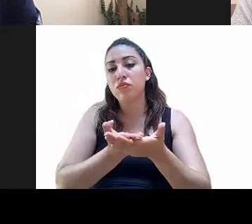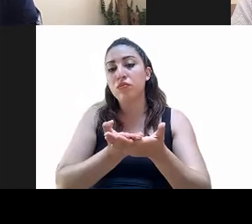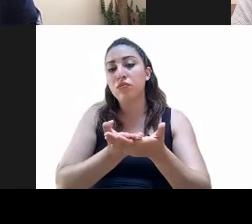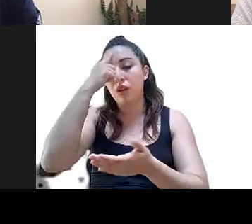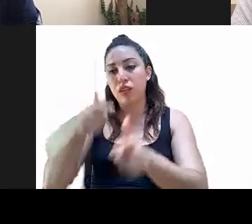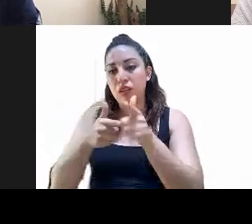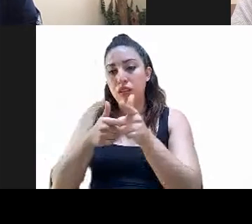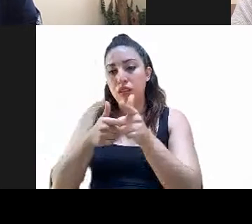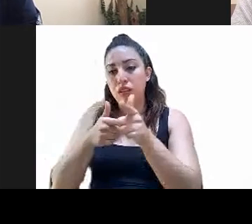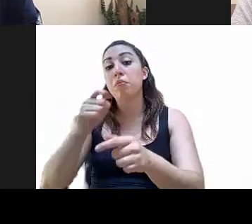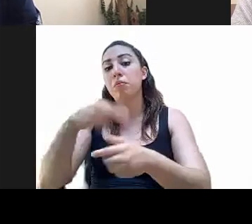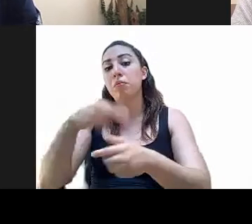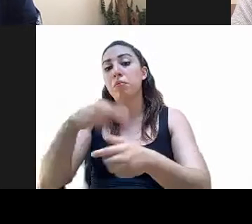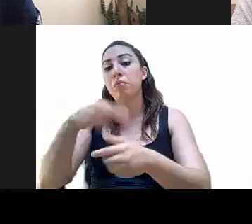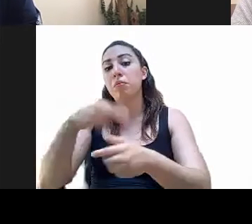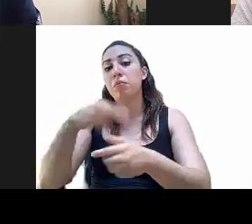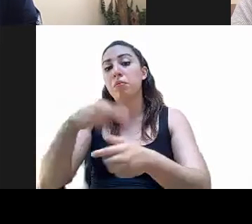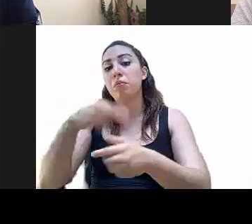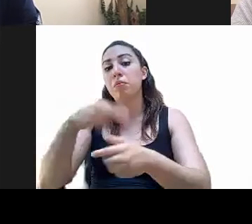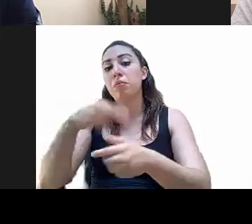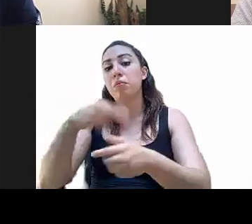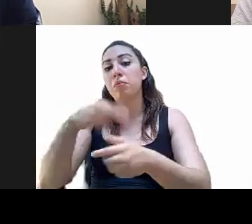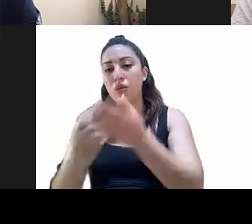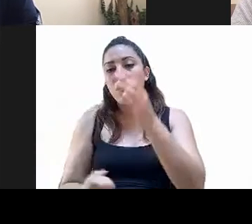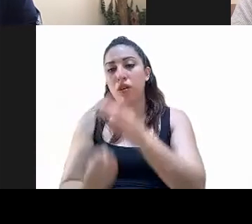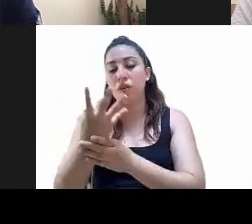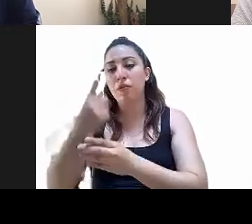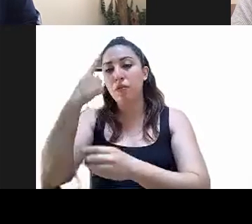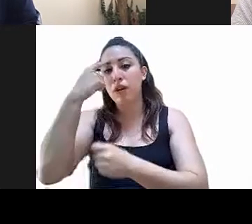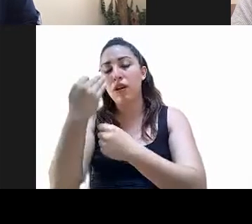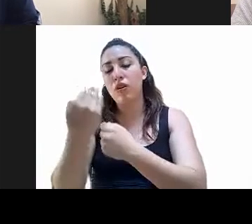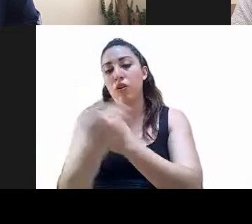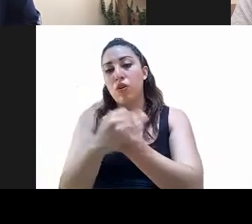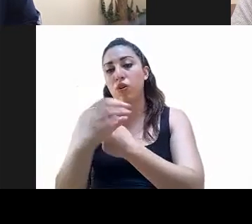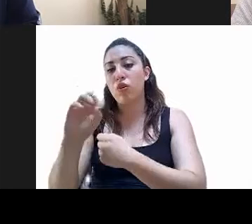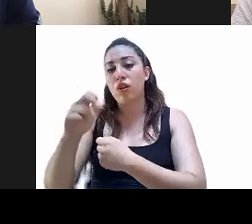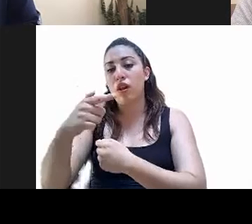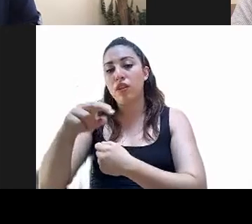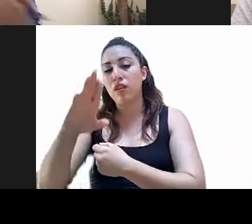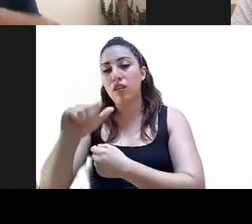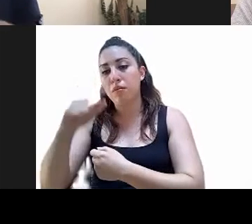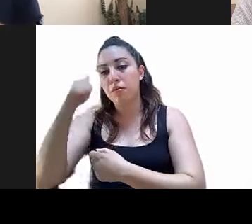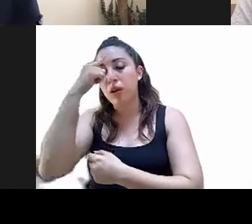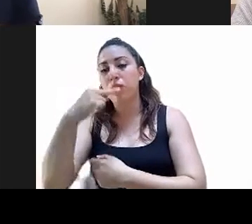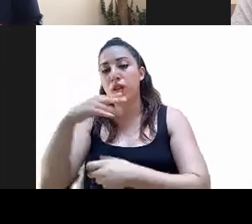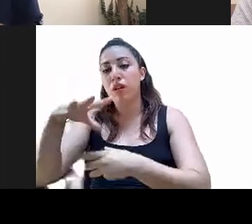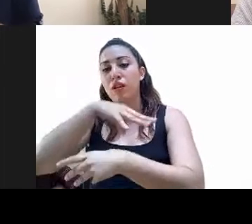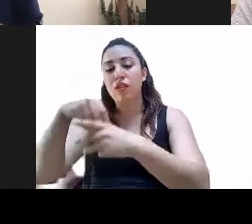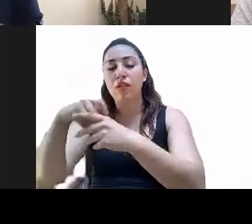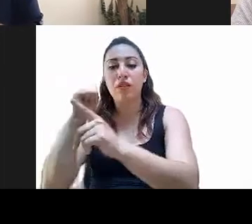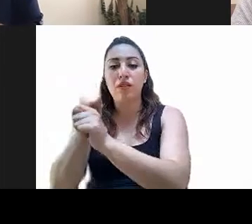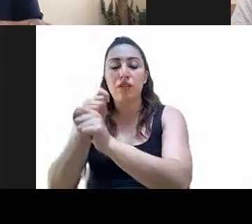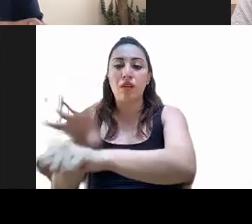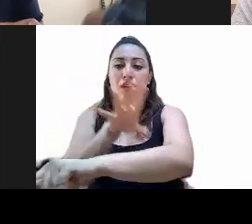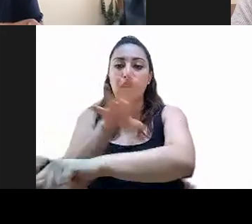transportes eléctricos del Distrito Federal, y se expide la ley orgánica del organismo público descentralizado del servicio de transportes eléctricos de la